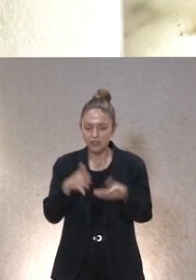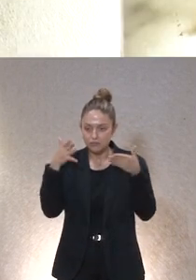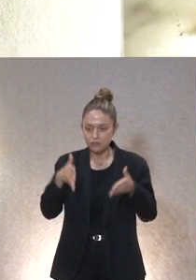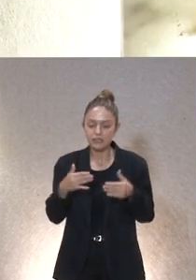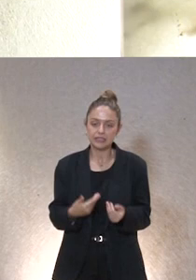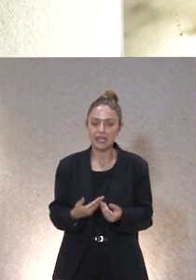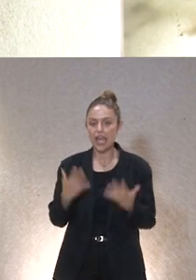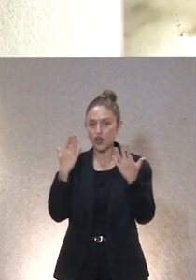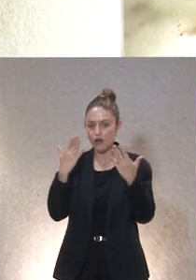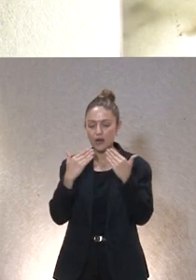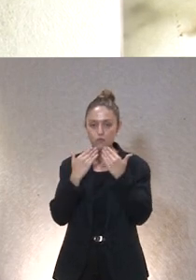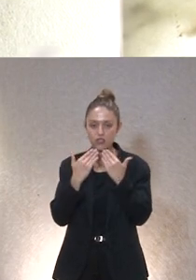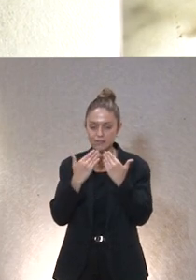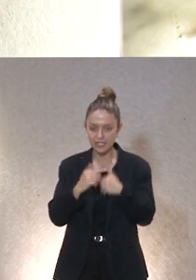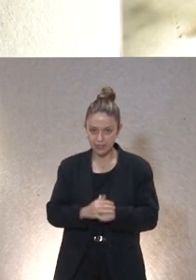gracias